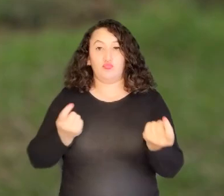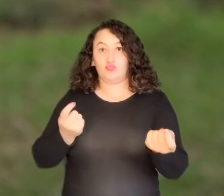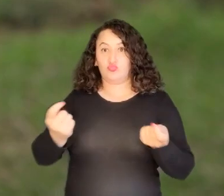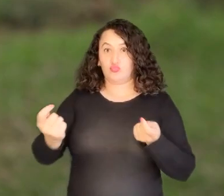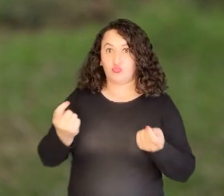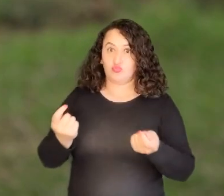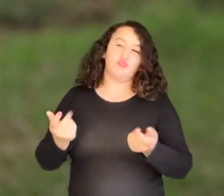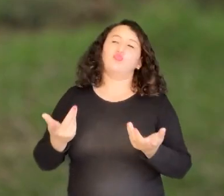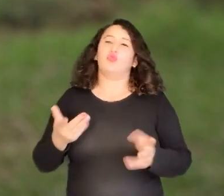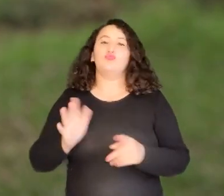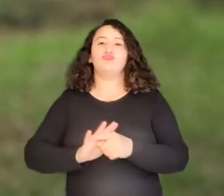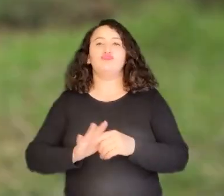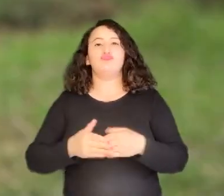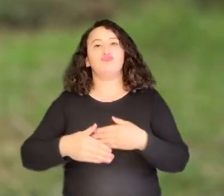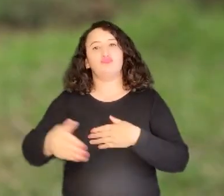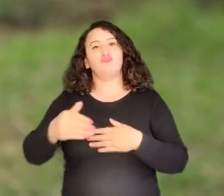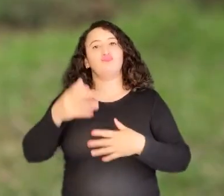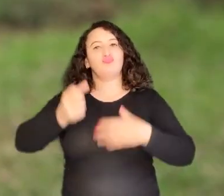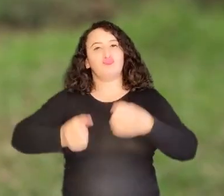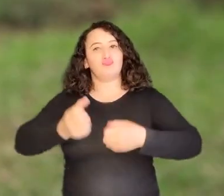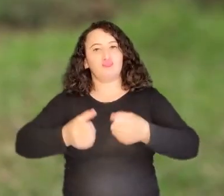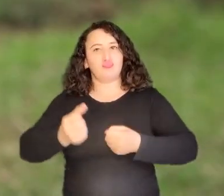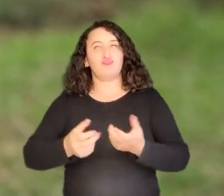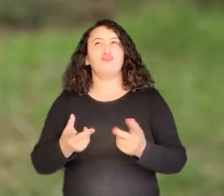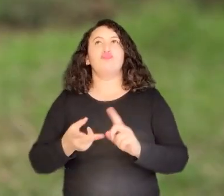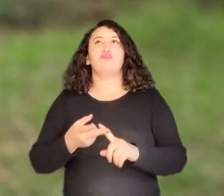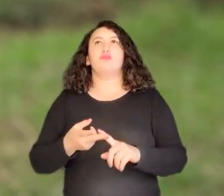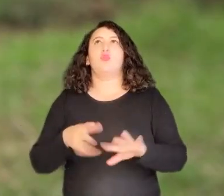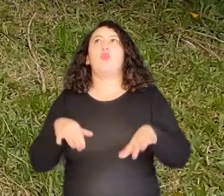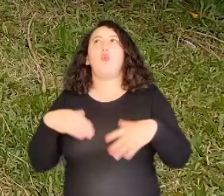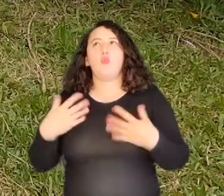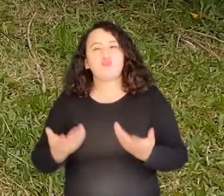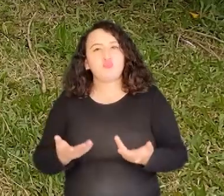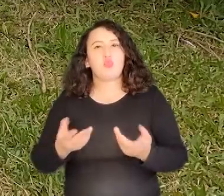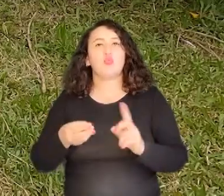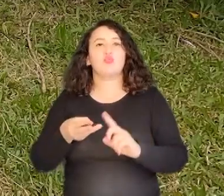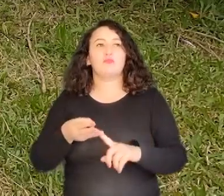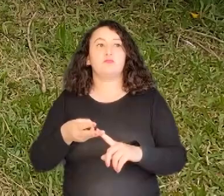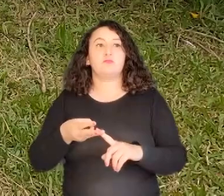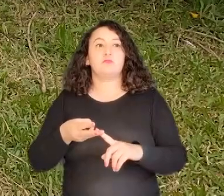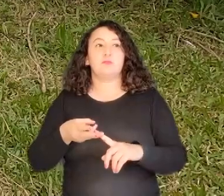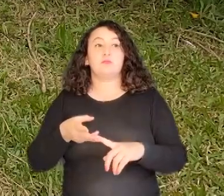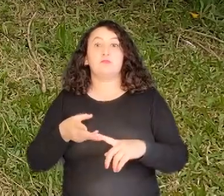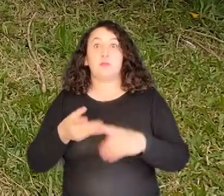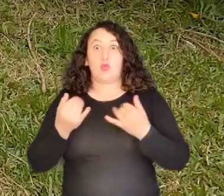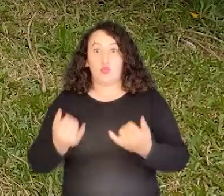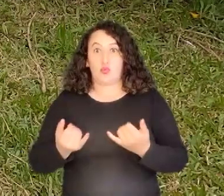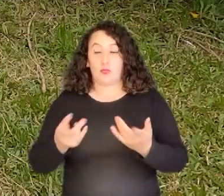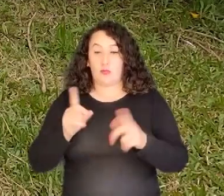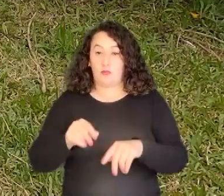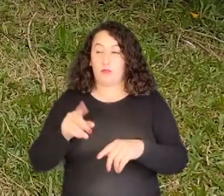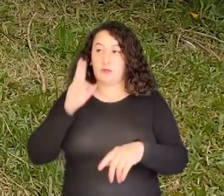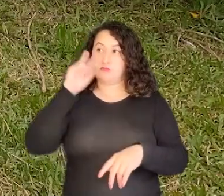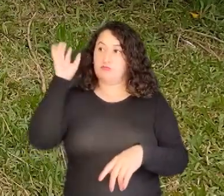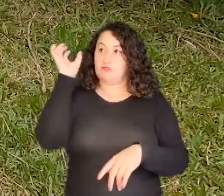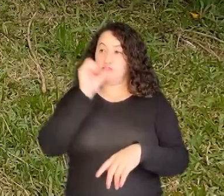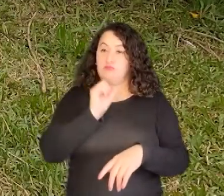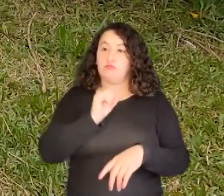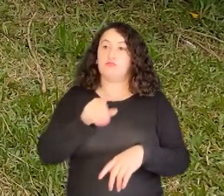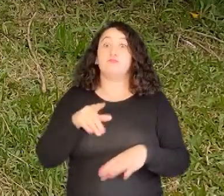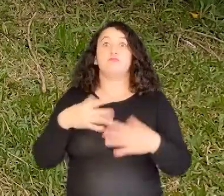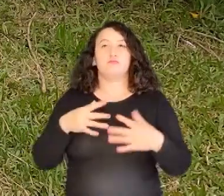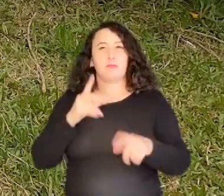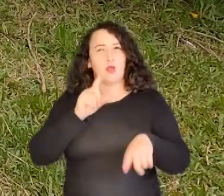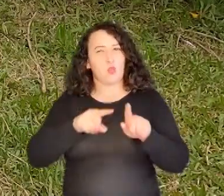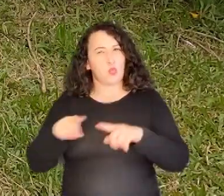de las buenas prácticas del ordeño, cómo se debe hacer. ahorita en las capacitaciones nos hemos dado cuenta aquí que hay